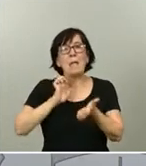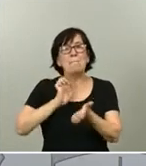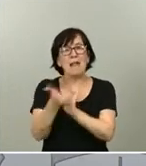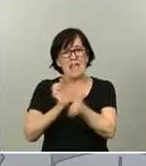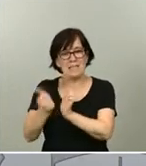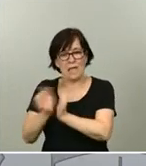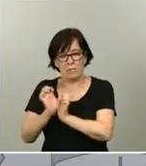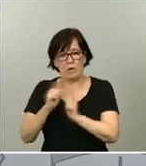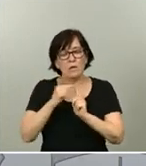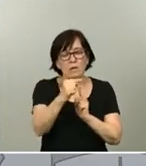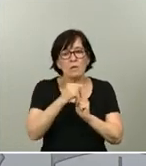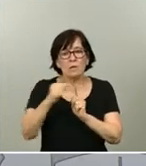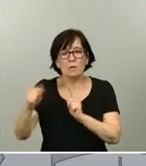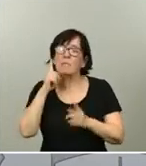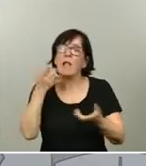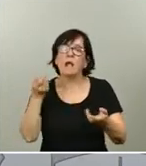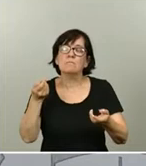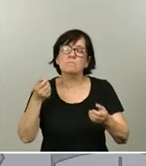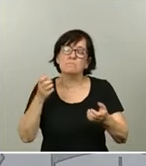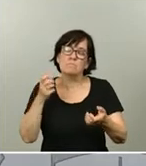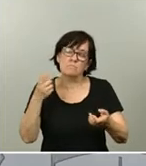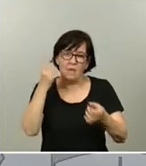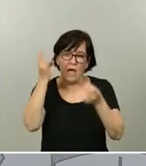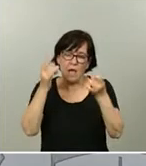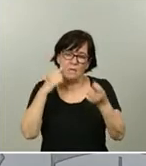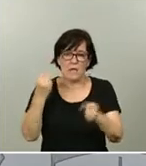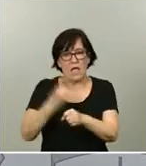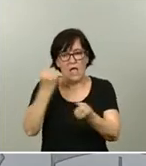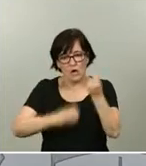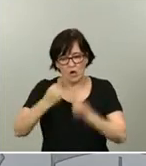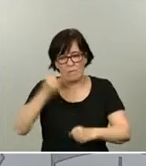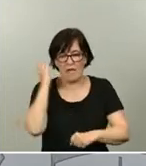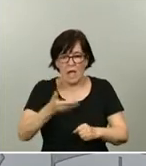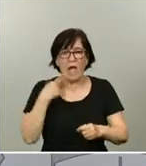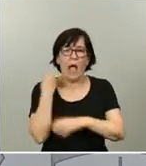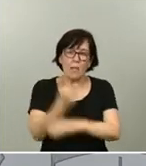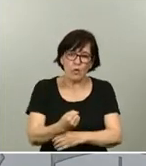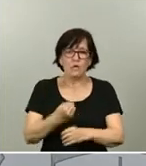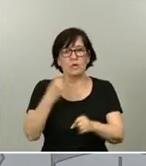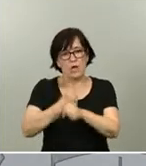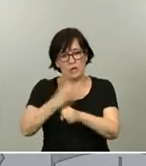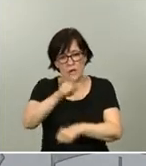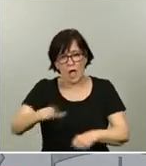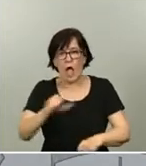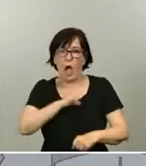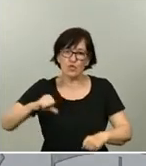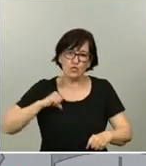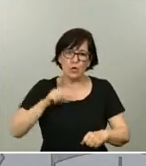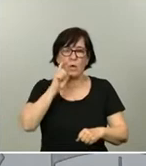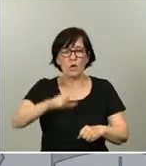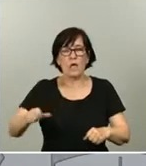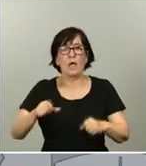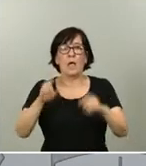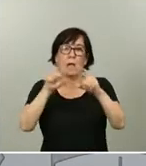destinados a reactivar las economías más afectadas, a prestar apoyo a los trabajadores, a los autónomos, a las pymes, a los